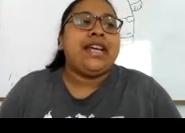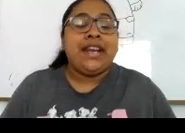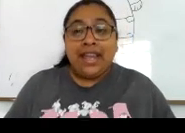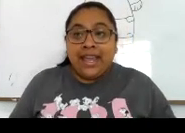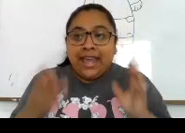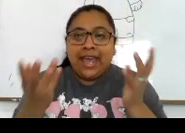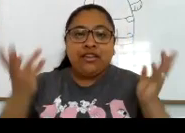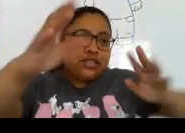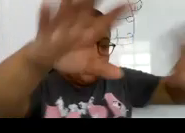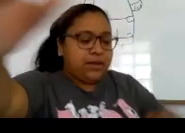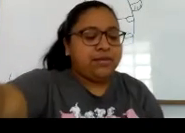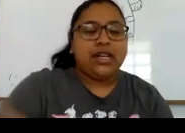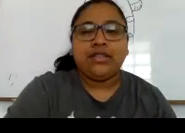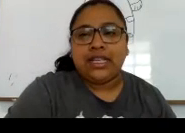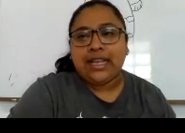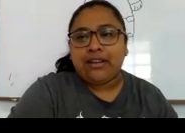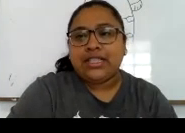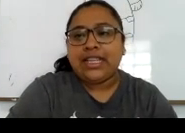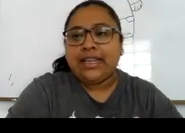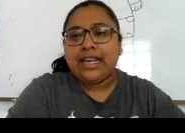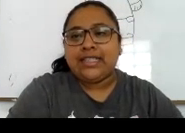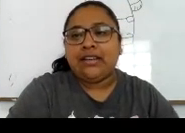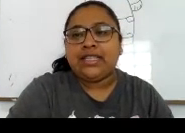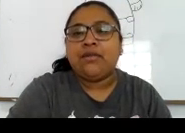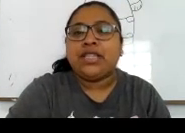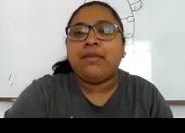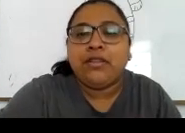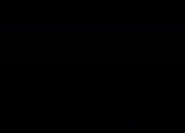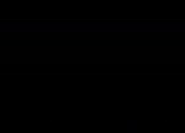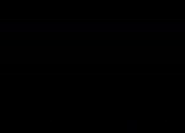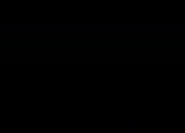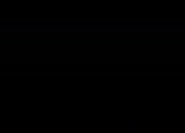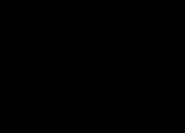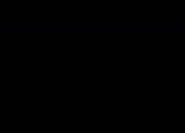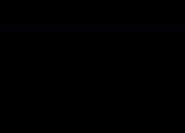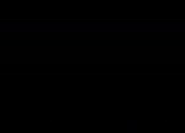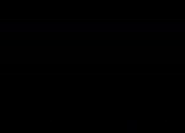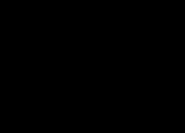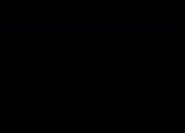Brailler Ellos Les voy a mostrar A ustedes Acá Los que están En clase Así como Están viendo En pantalla